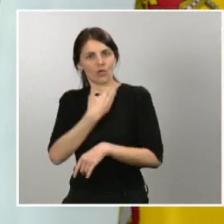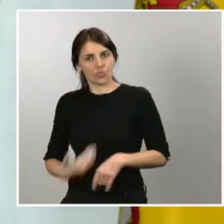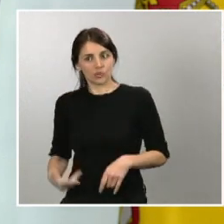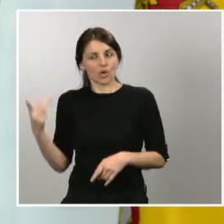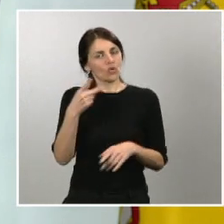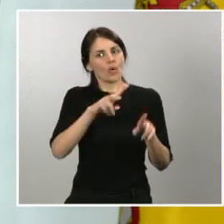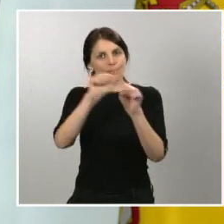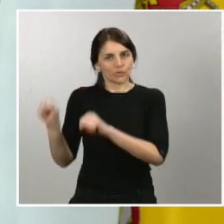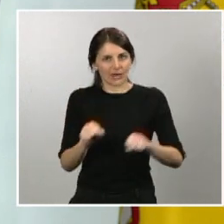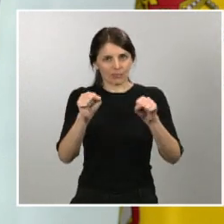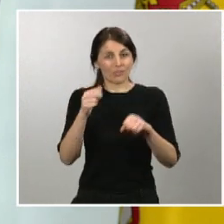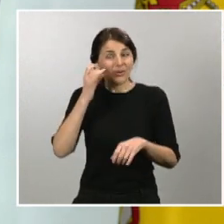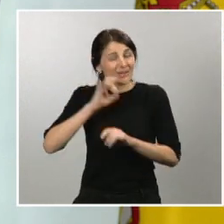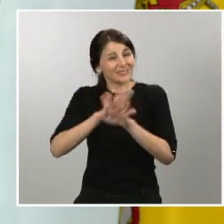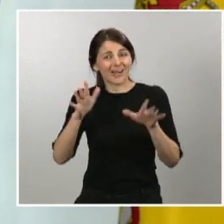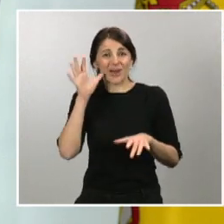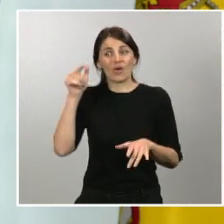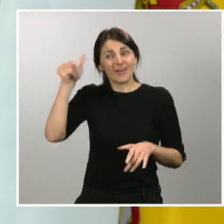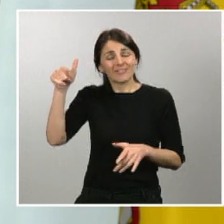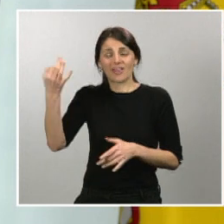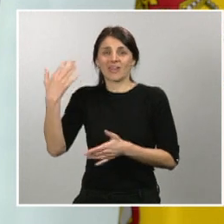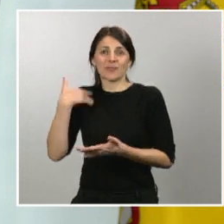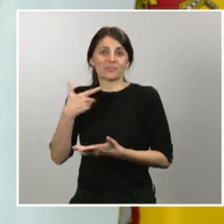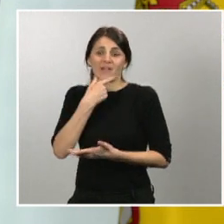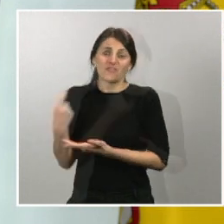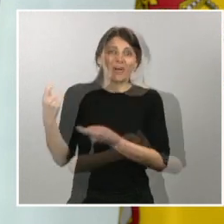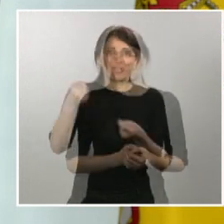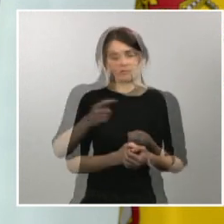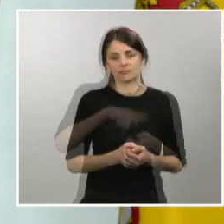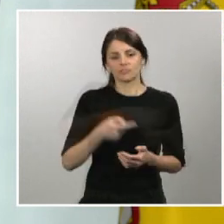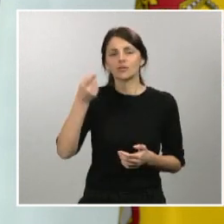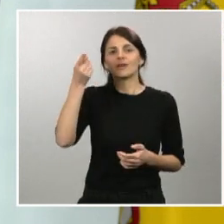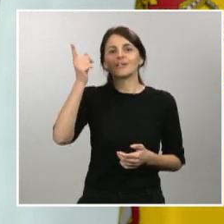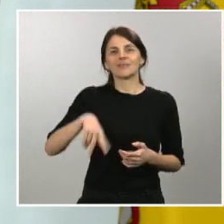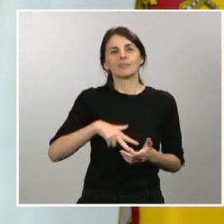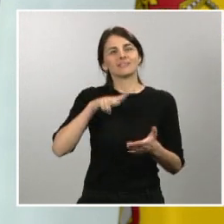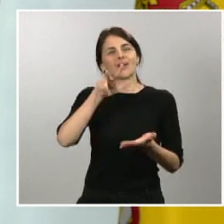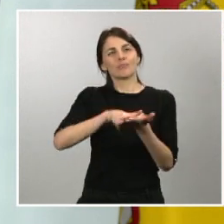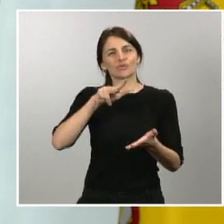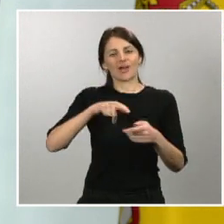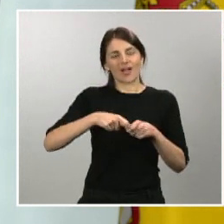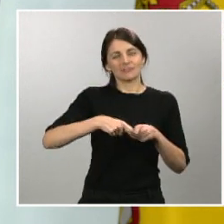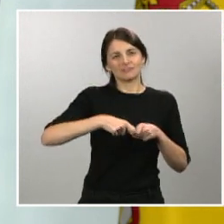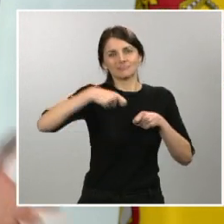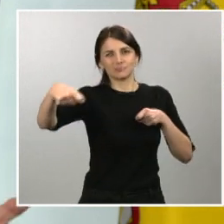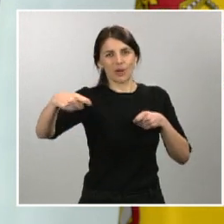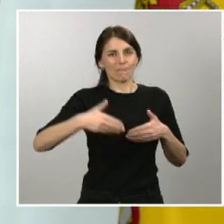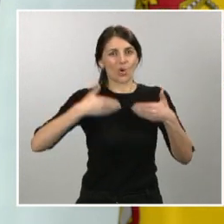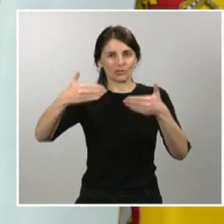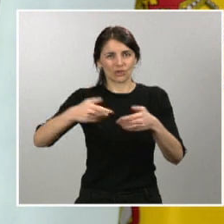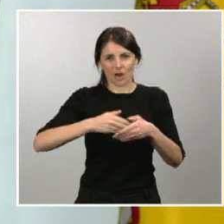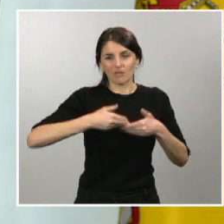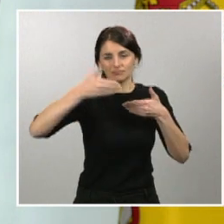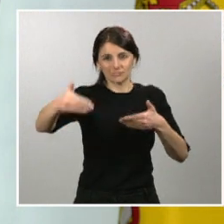asegurar que en esta crisis se hace efectivo el derecho constitucional a la vivienda. Hoy ampliamos la moratoria de hipotecas que habíamos